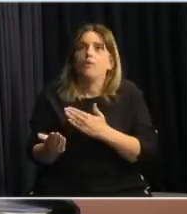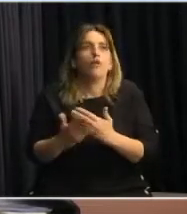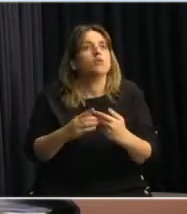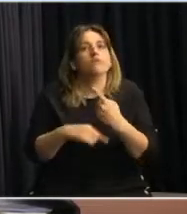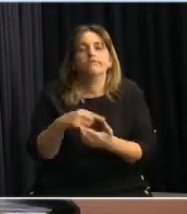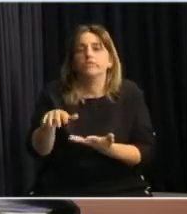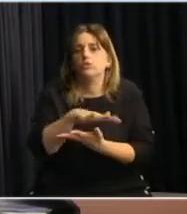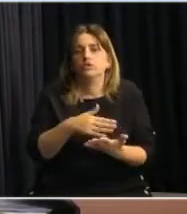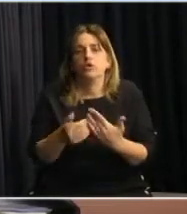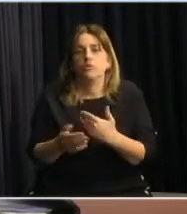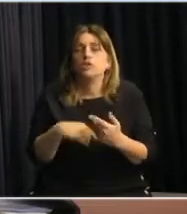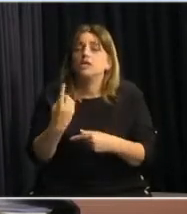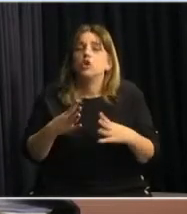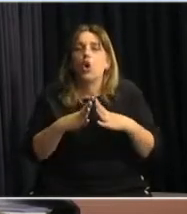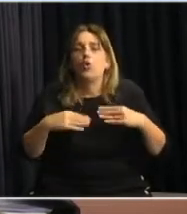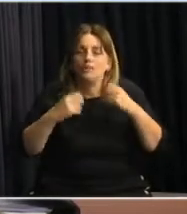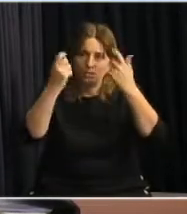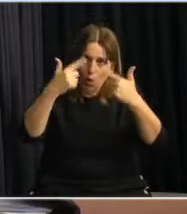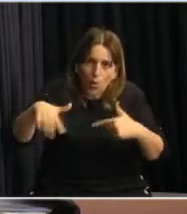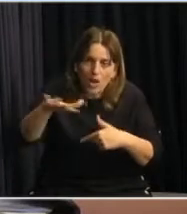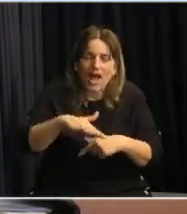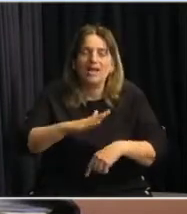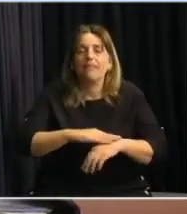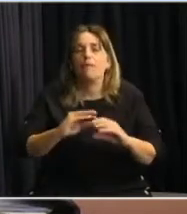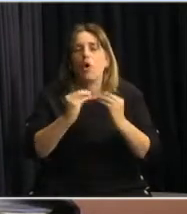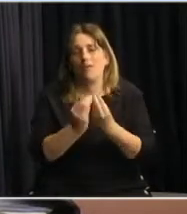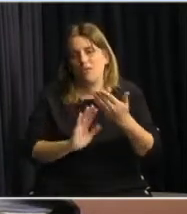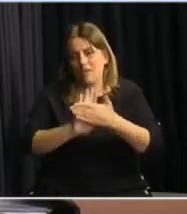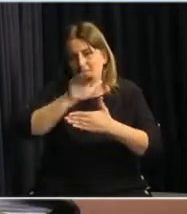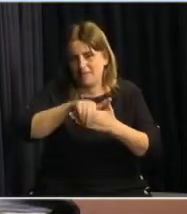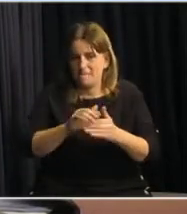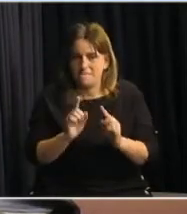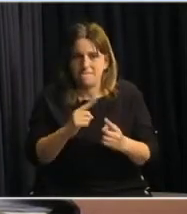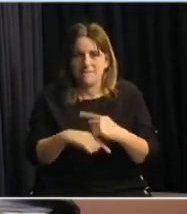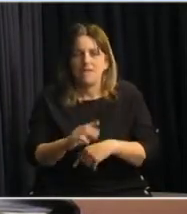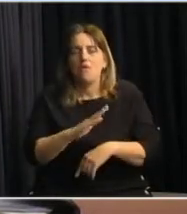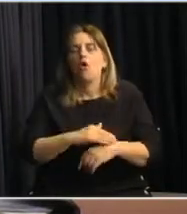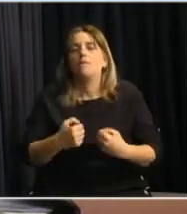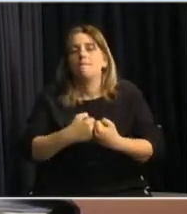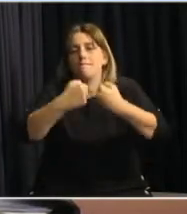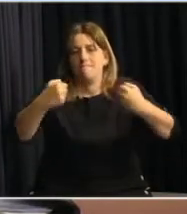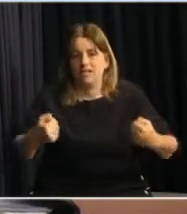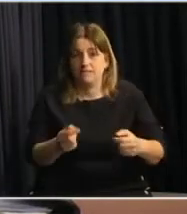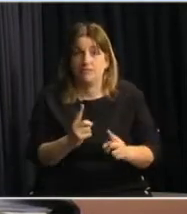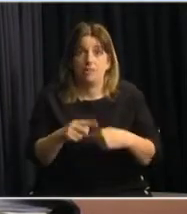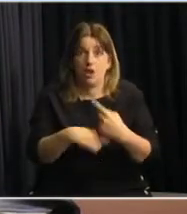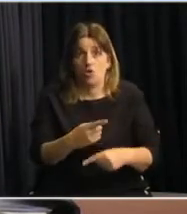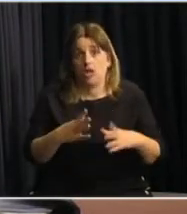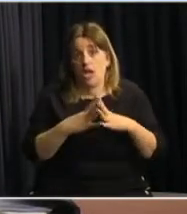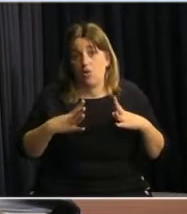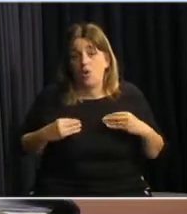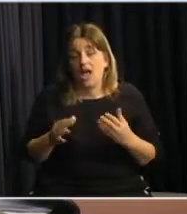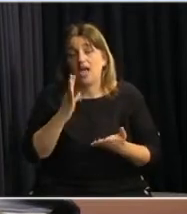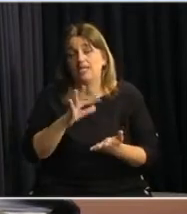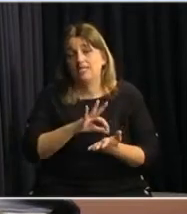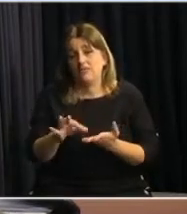circunstancia, eso no sucede en las escuelas rurales, las escuelas de tiempo completo, las escuelas de tiempo extendido, además de todas las otras que tienen el